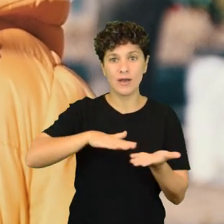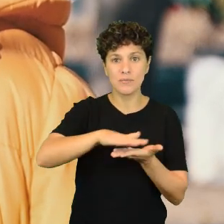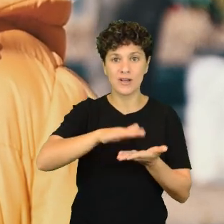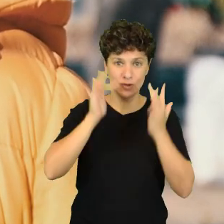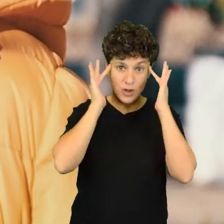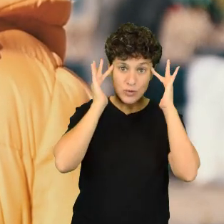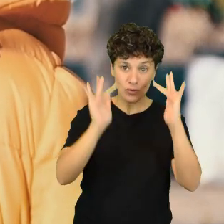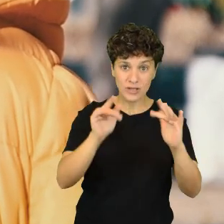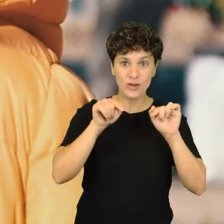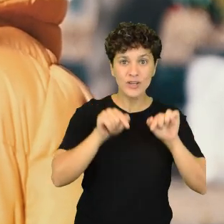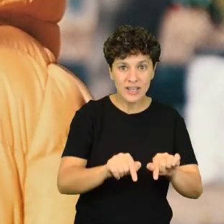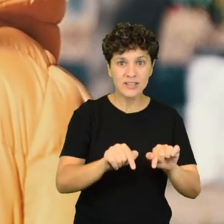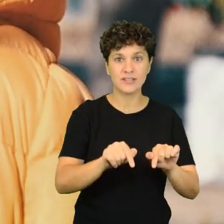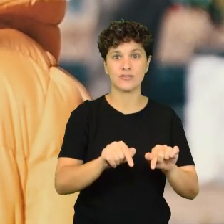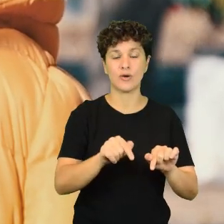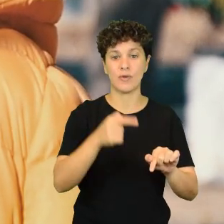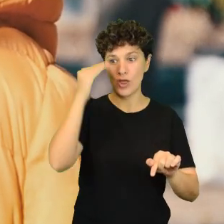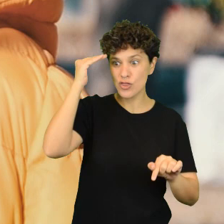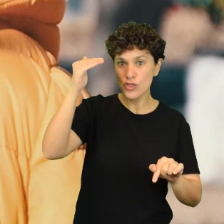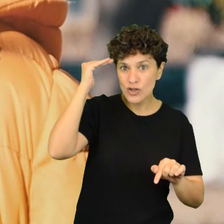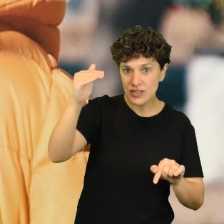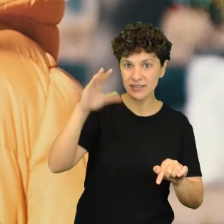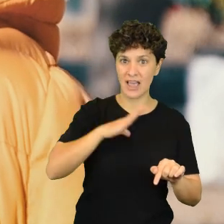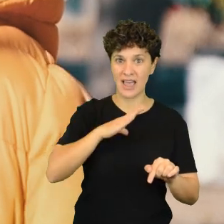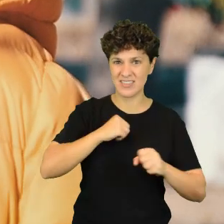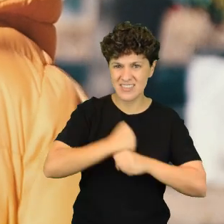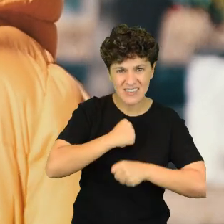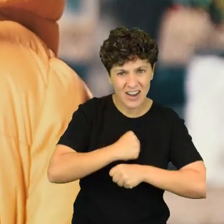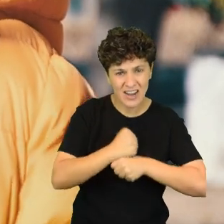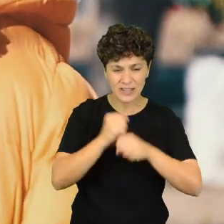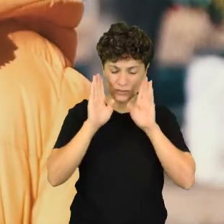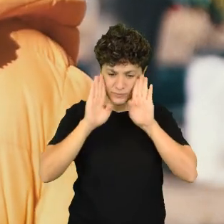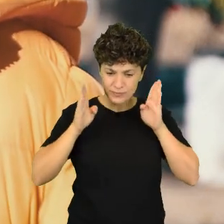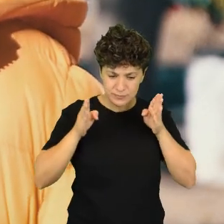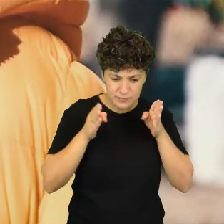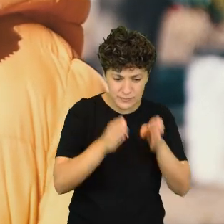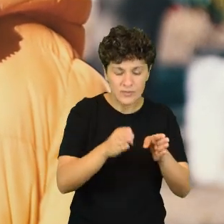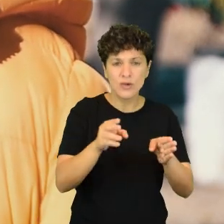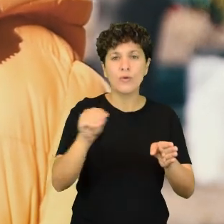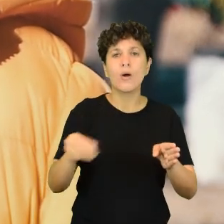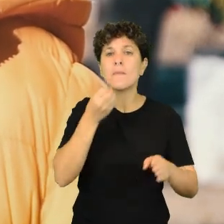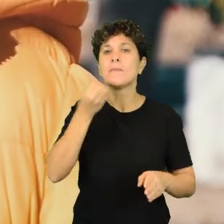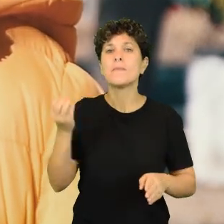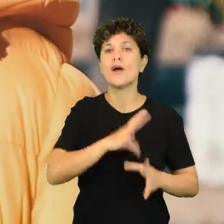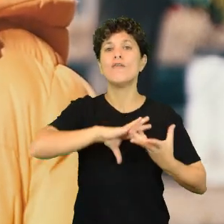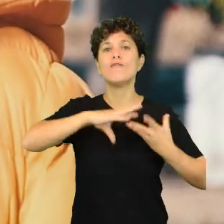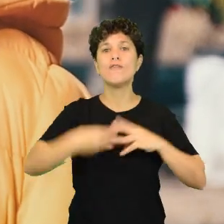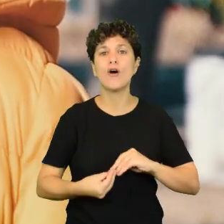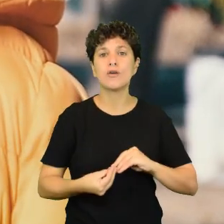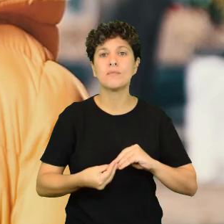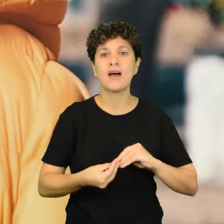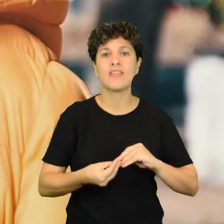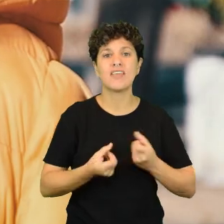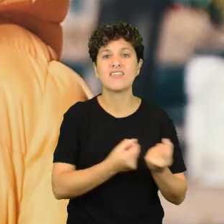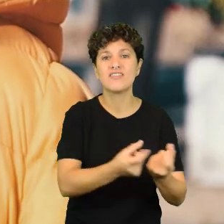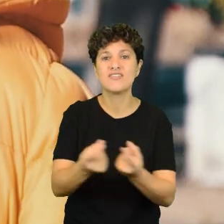porque sabe que el alumno entiende y ve que los docentes estamos todos trabajando, pensando cuál es la mejor forma de